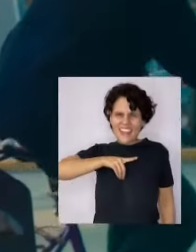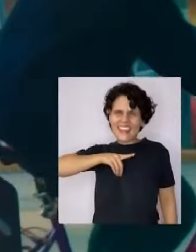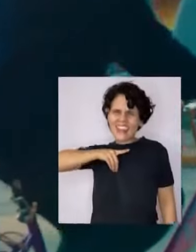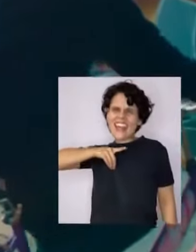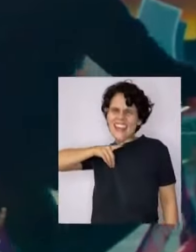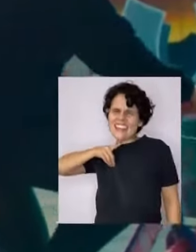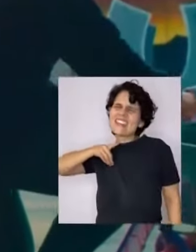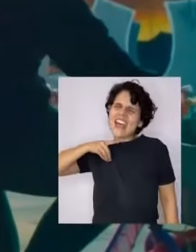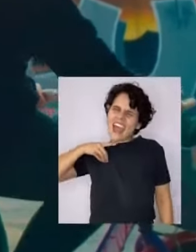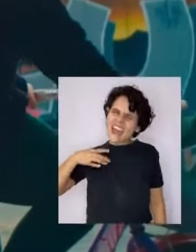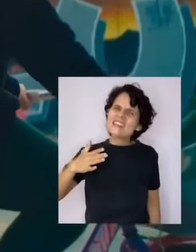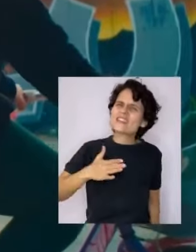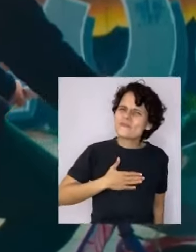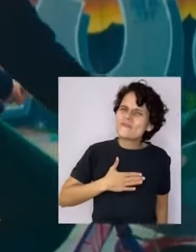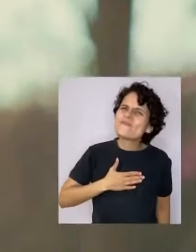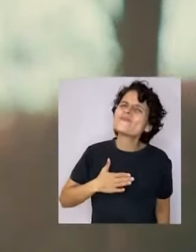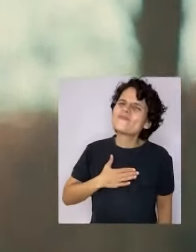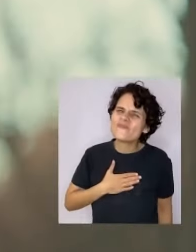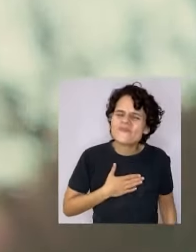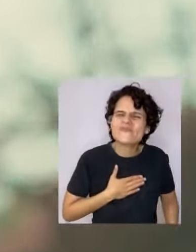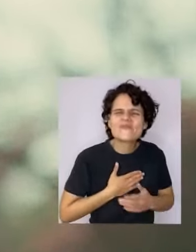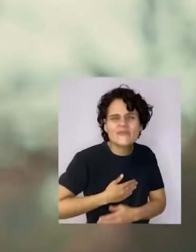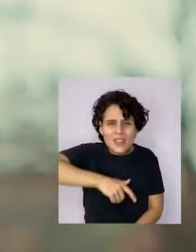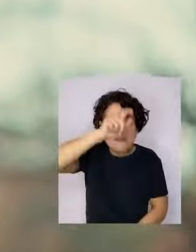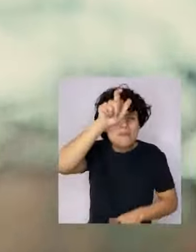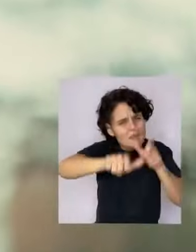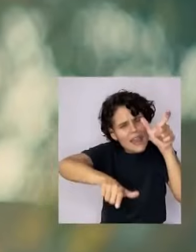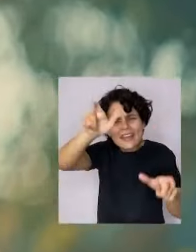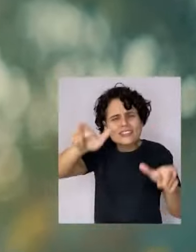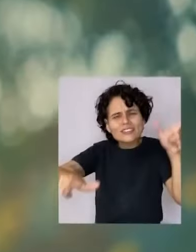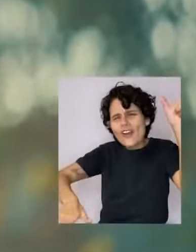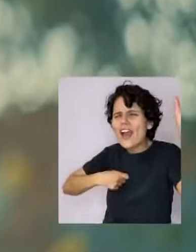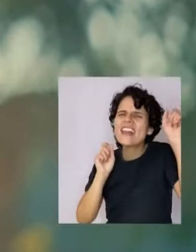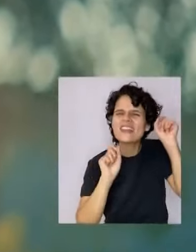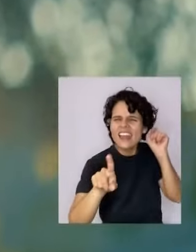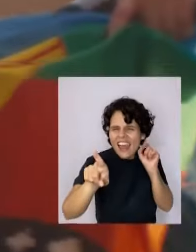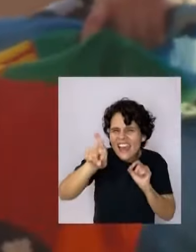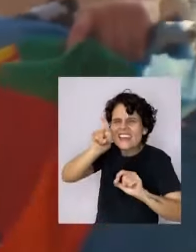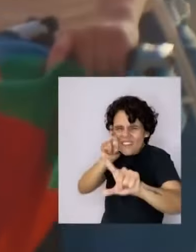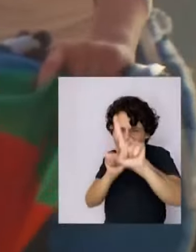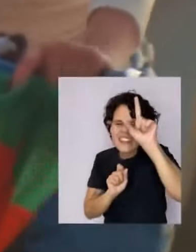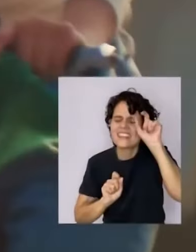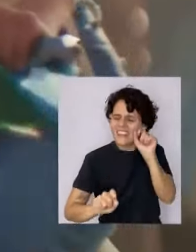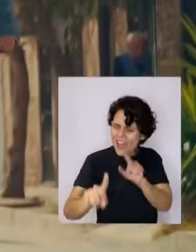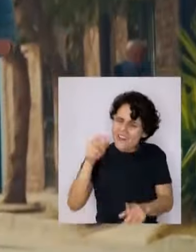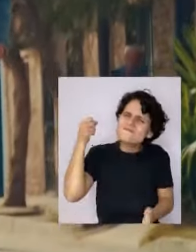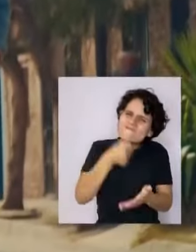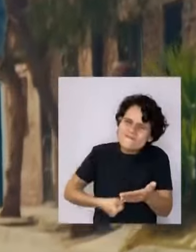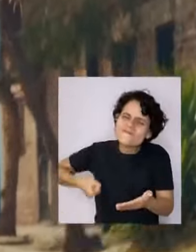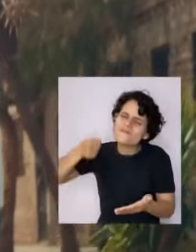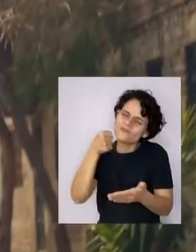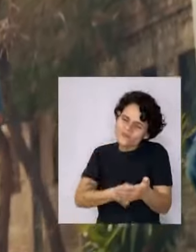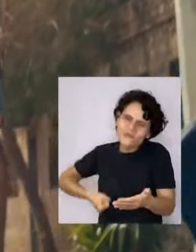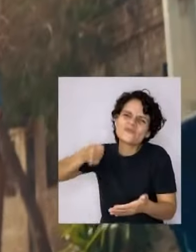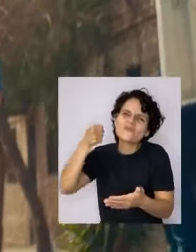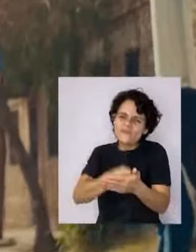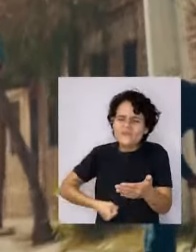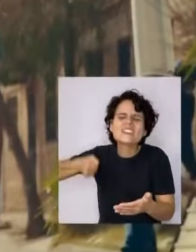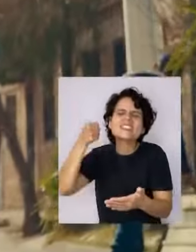el pueblo defenderá su dignidad